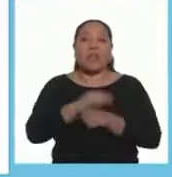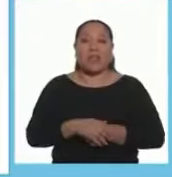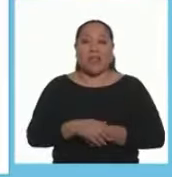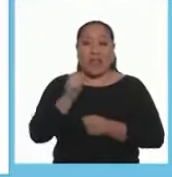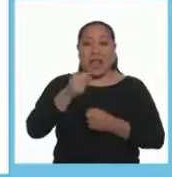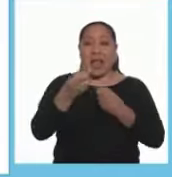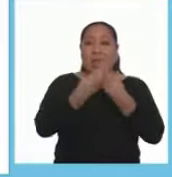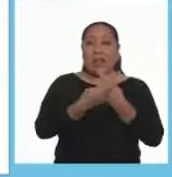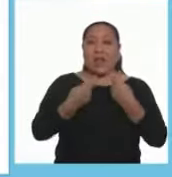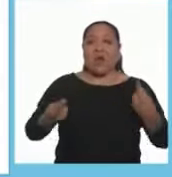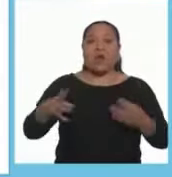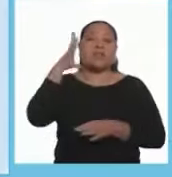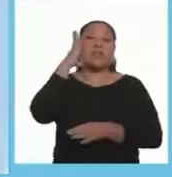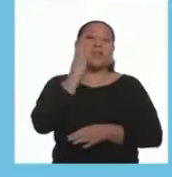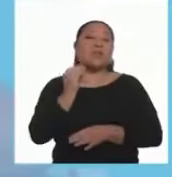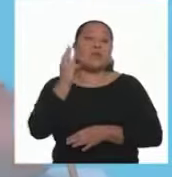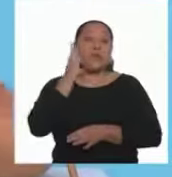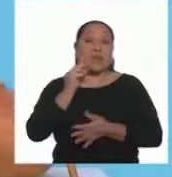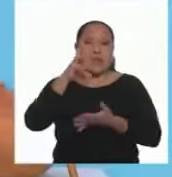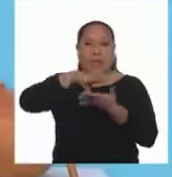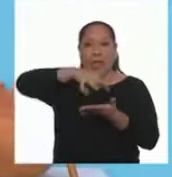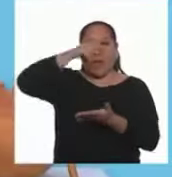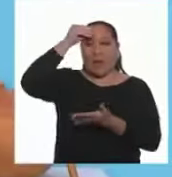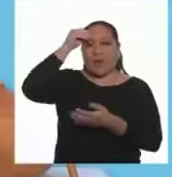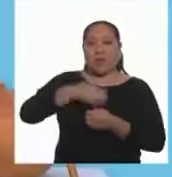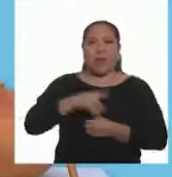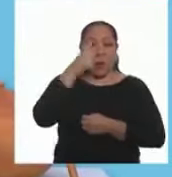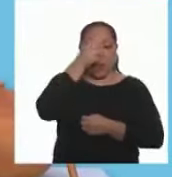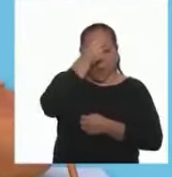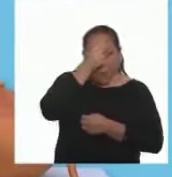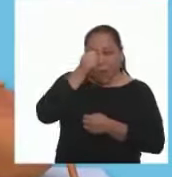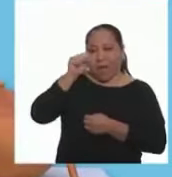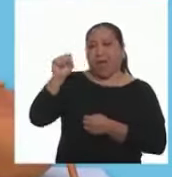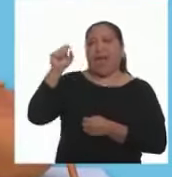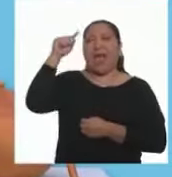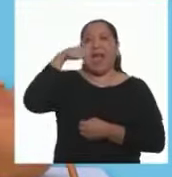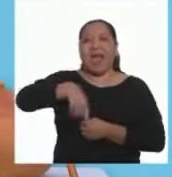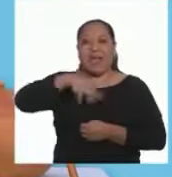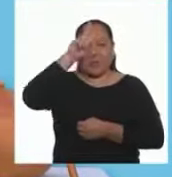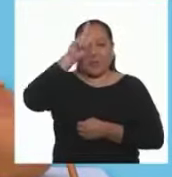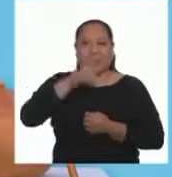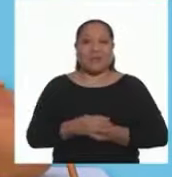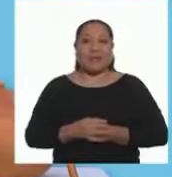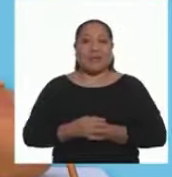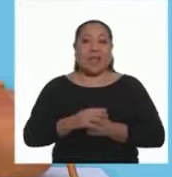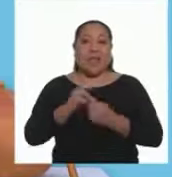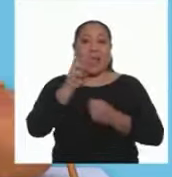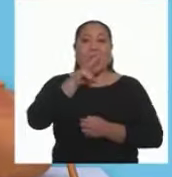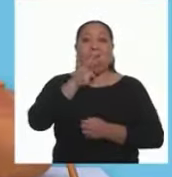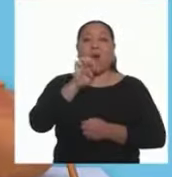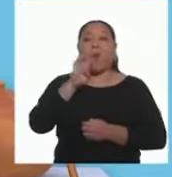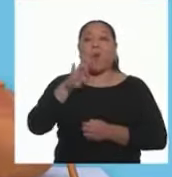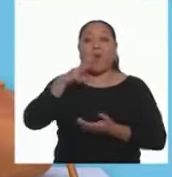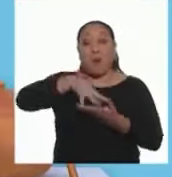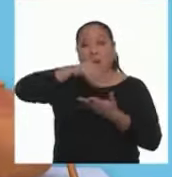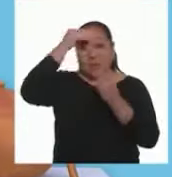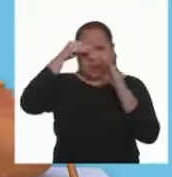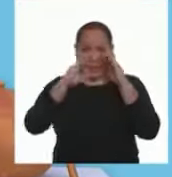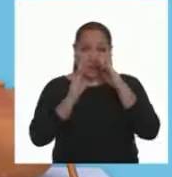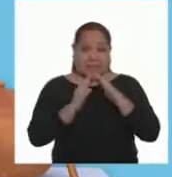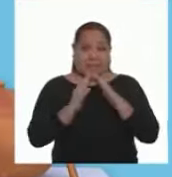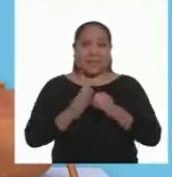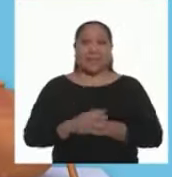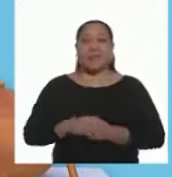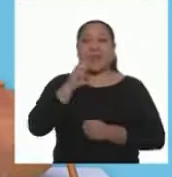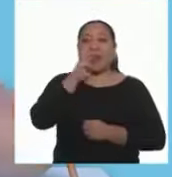encontrar en la sección Recursos de la experiencia de aprendizaje Un viaje por el Perú En la página